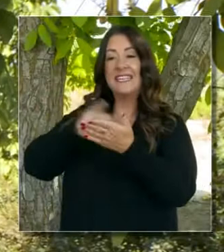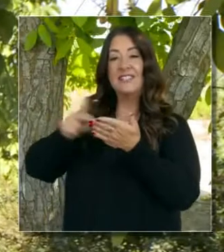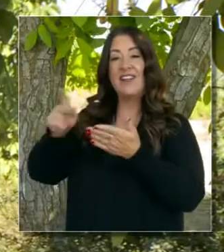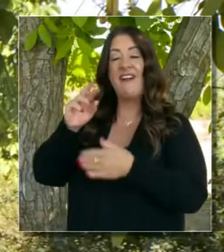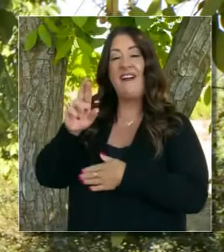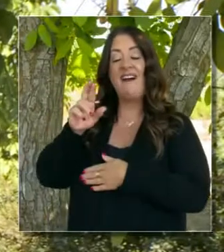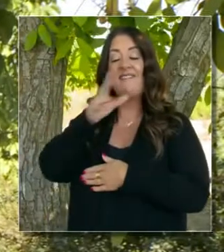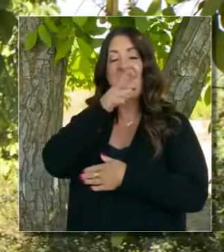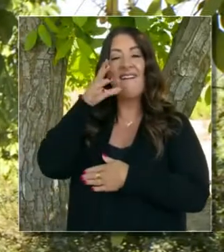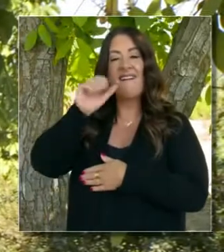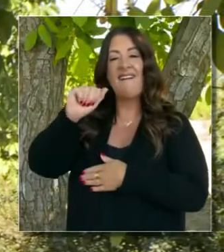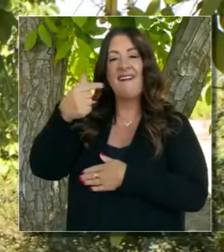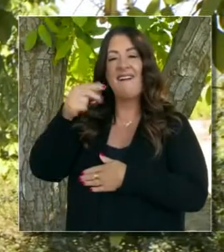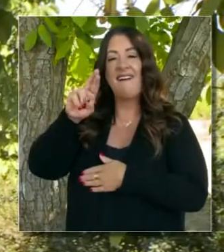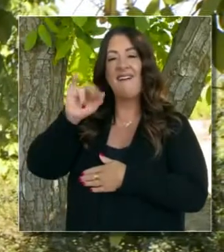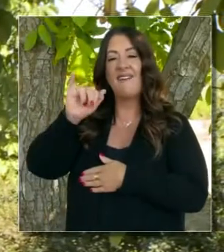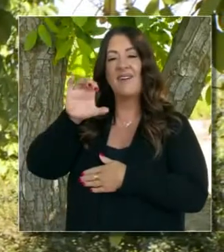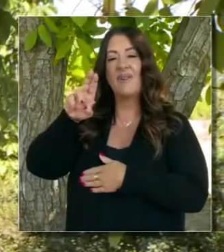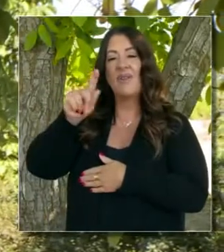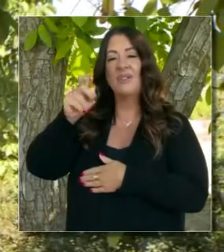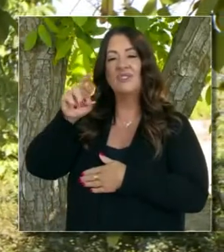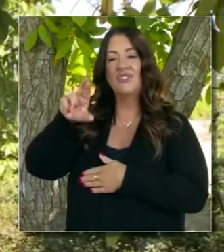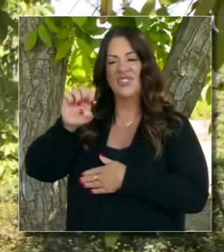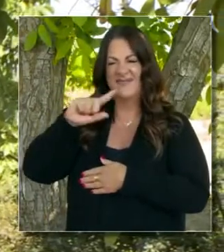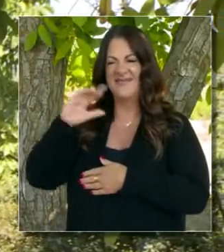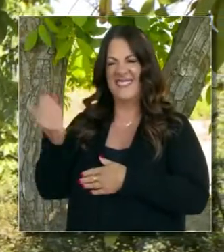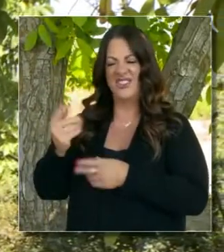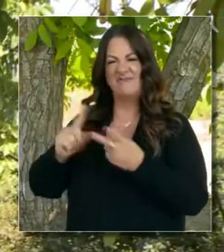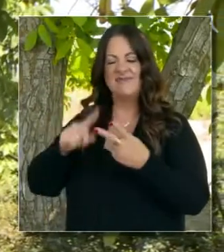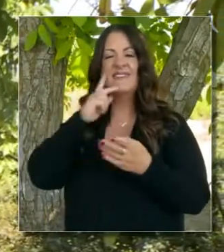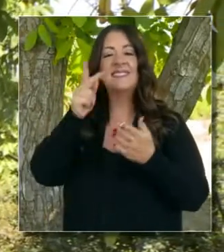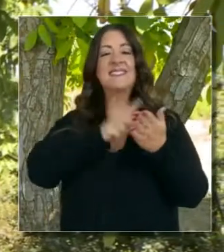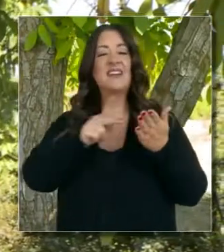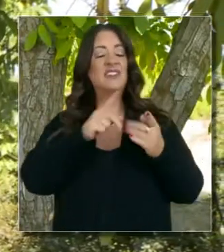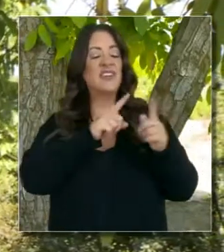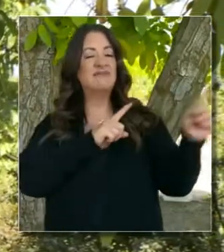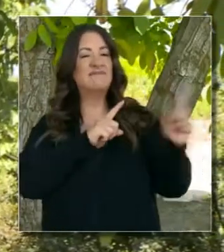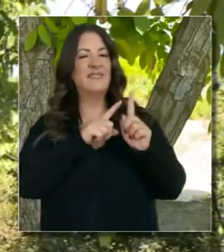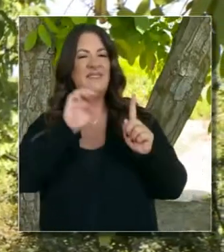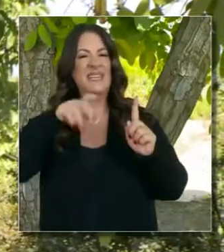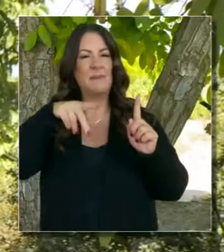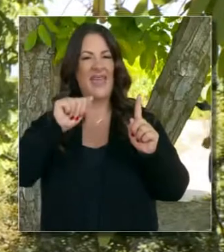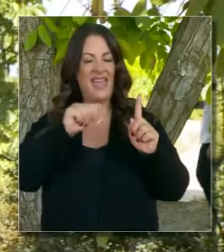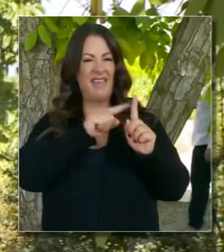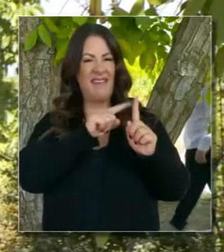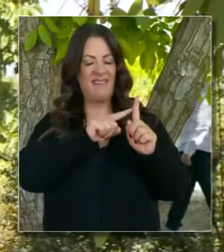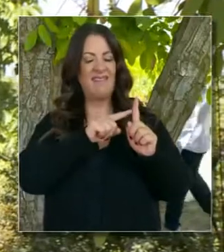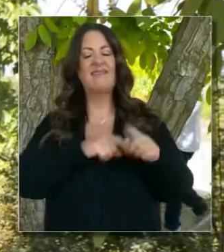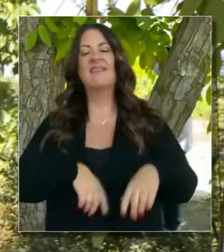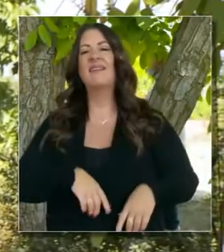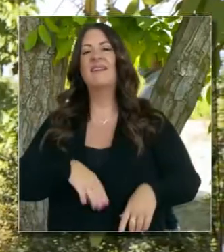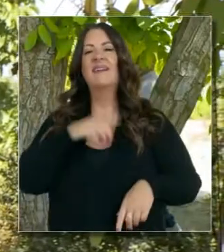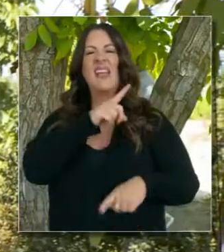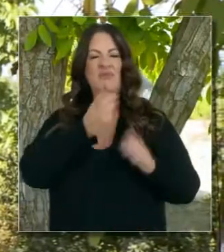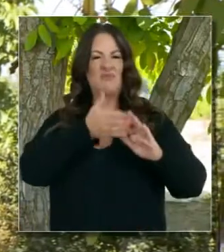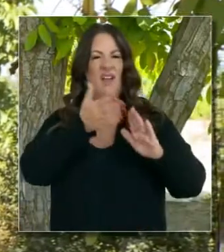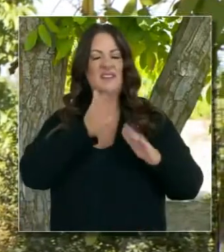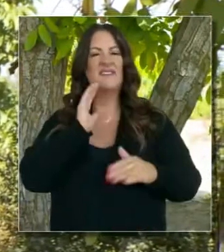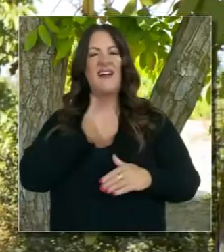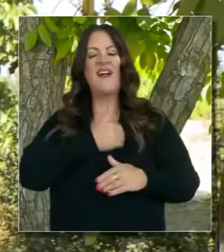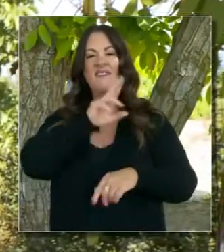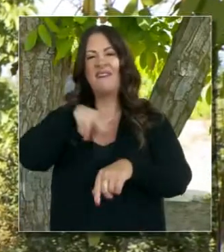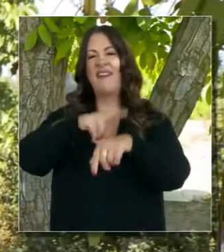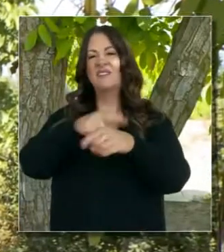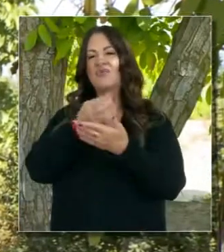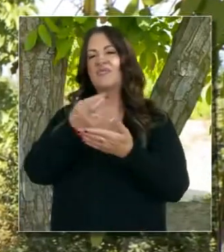Tenemos al secretario de Agricultura, tenemos al secretario de Administración del Medio Ambiente y